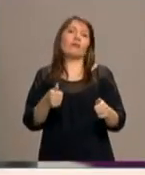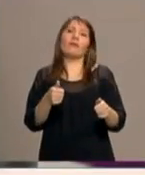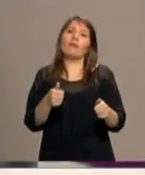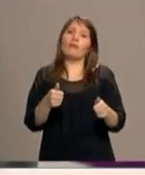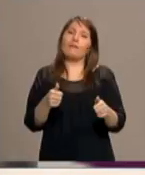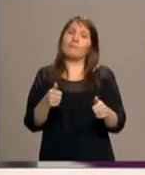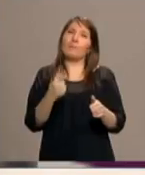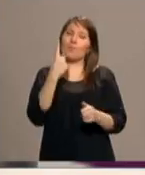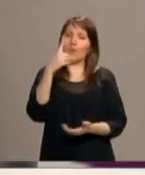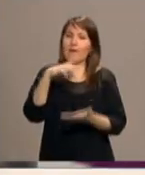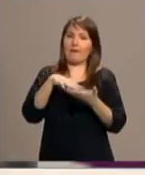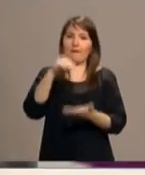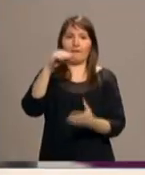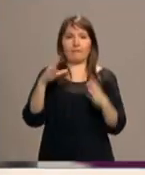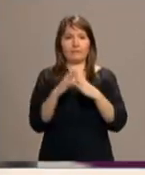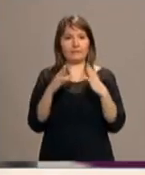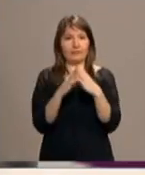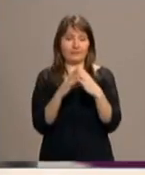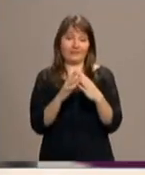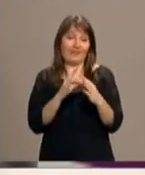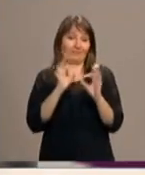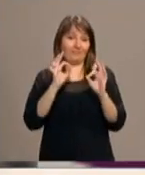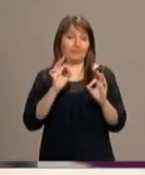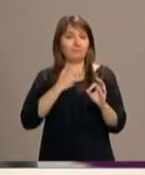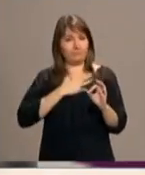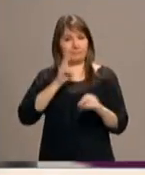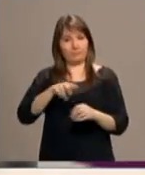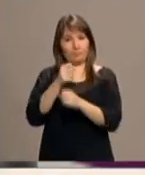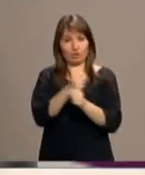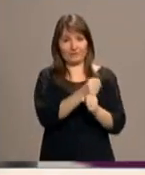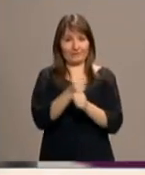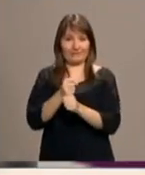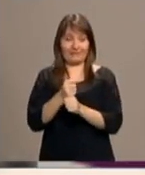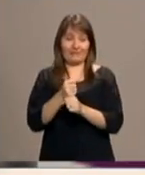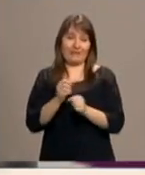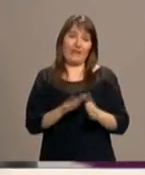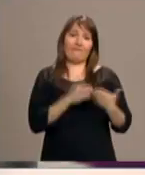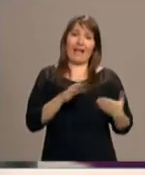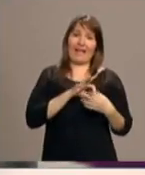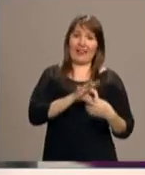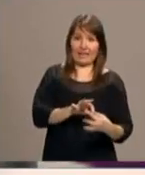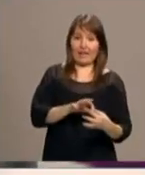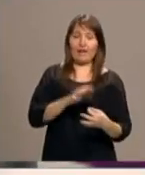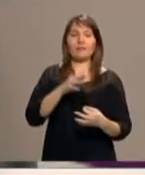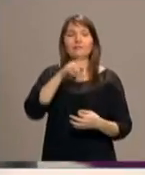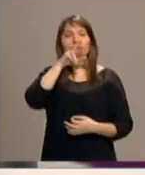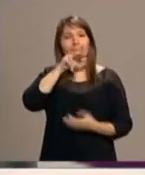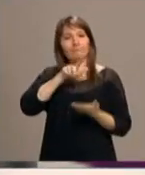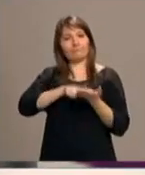en una iglesia, que es la Iglesia Evangélica de Habla Alemana, que es una comunidad de habla alemana